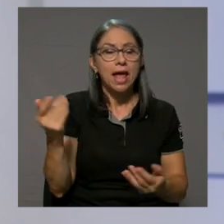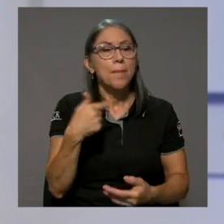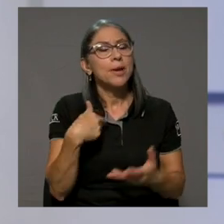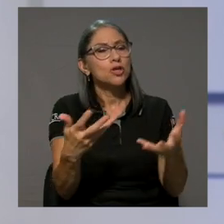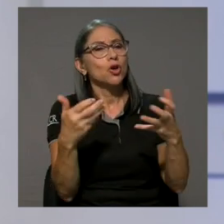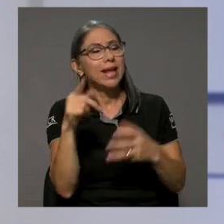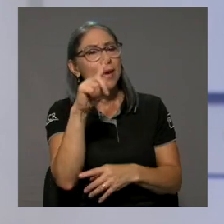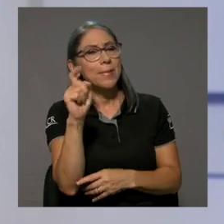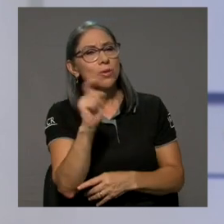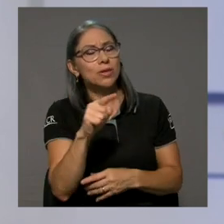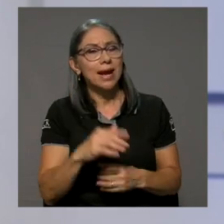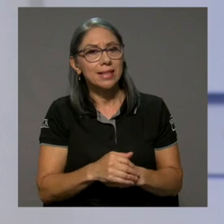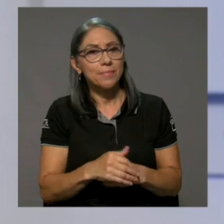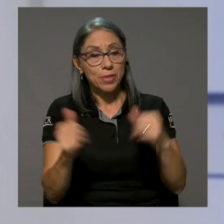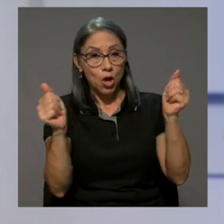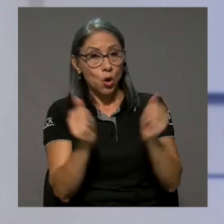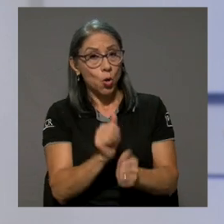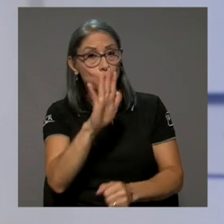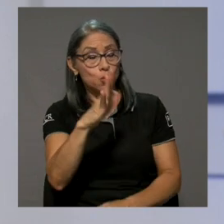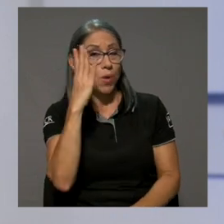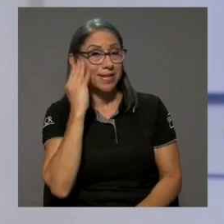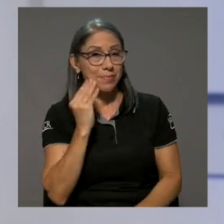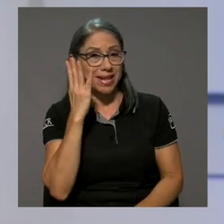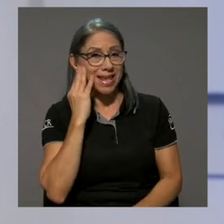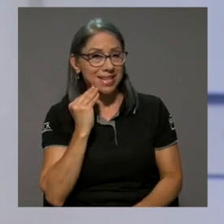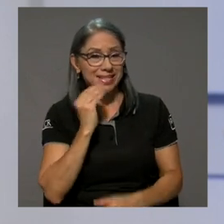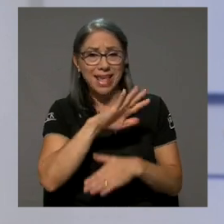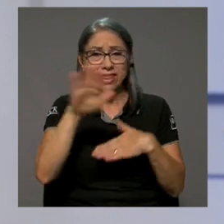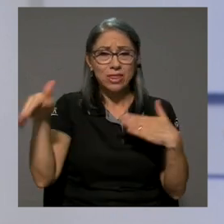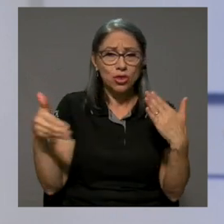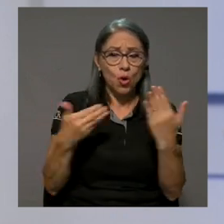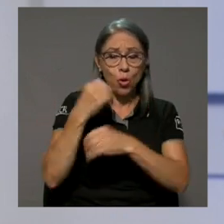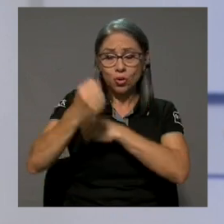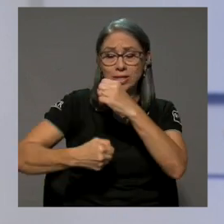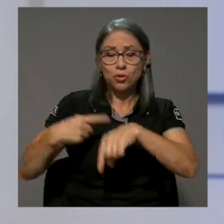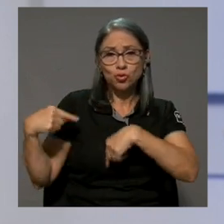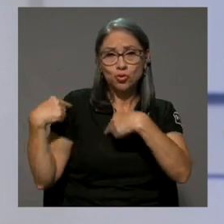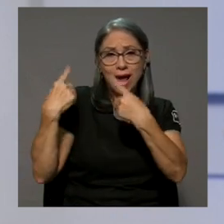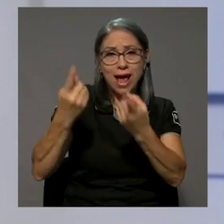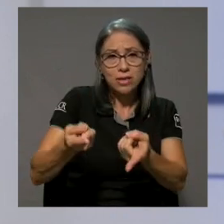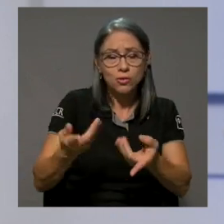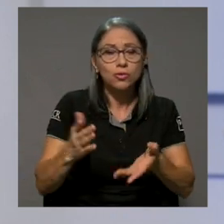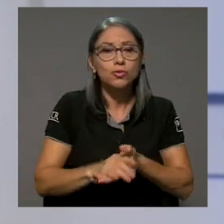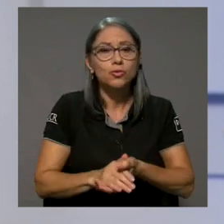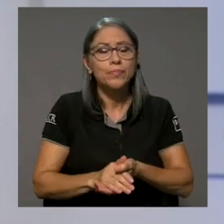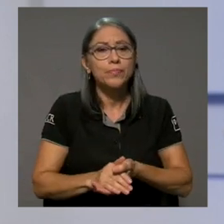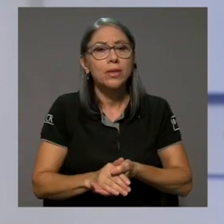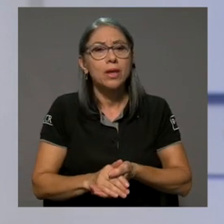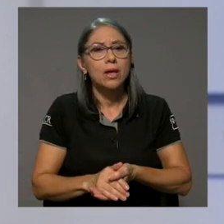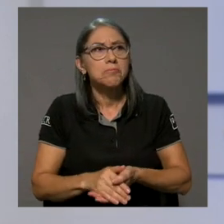Sin embargo, quería preguntarte, digamos, como a partir de tu experiencia de todos estos años,